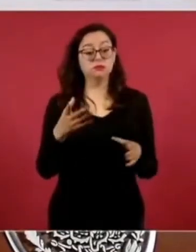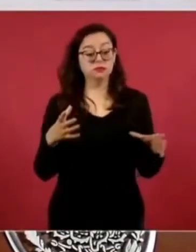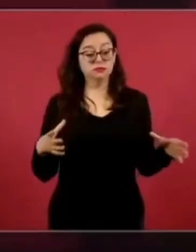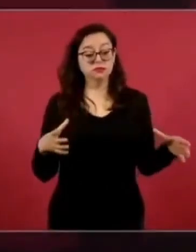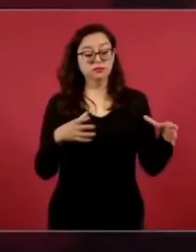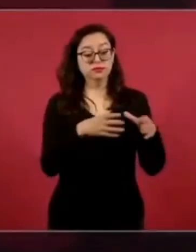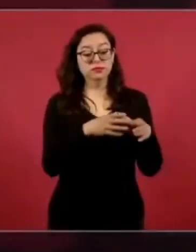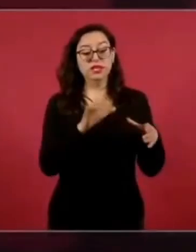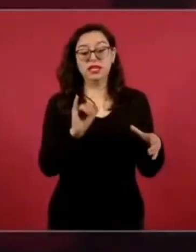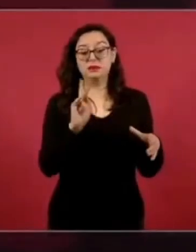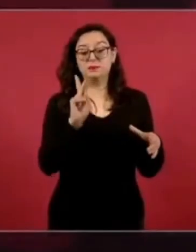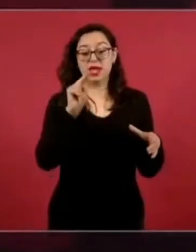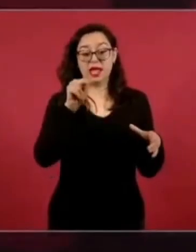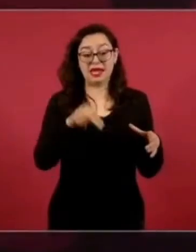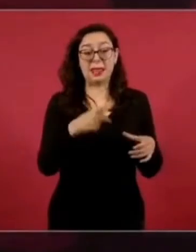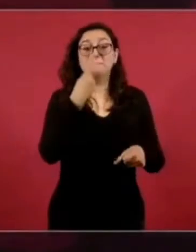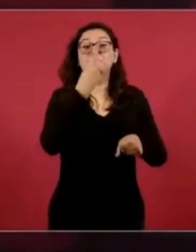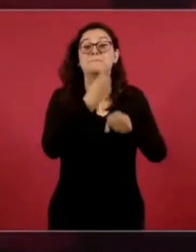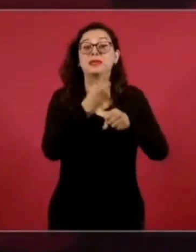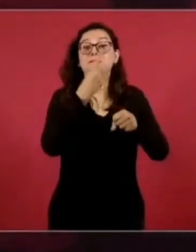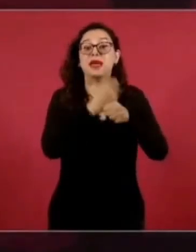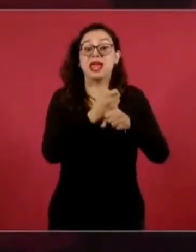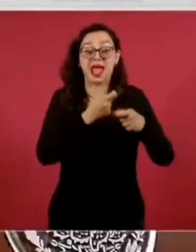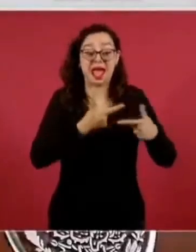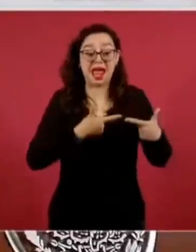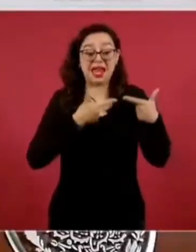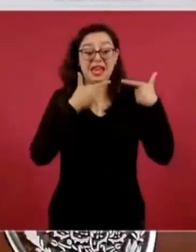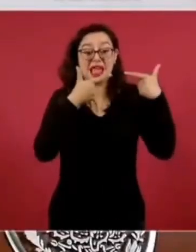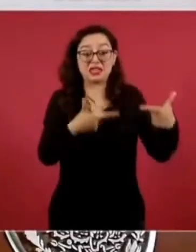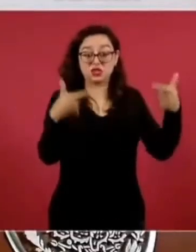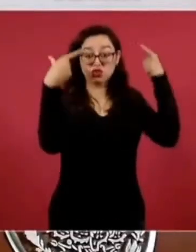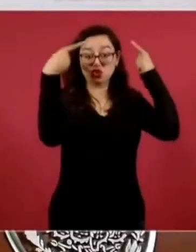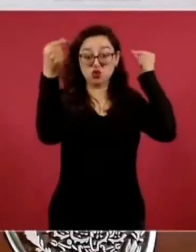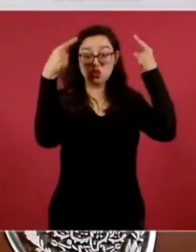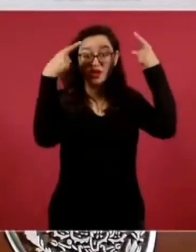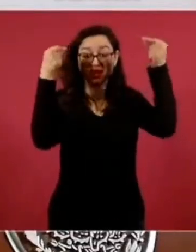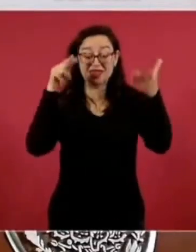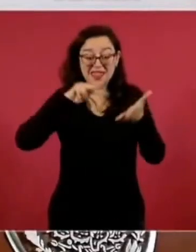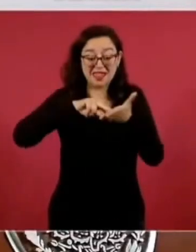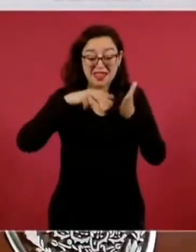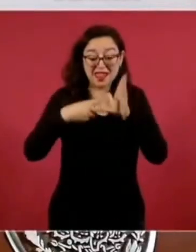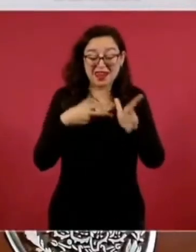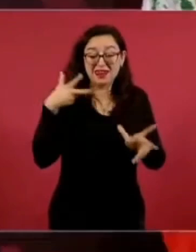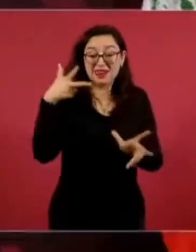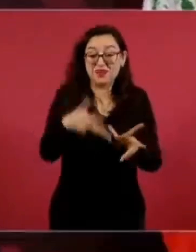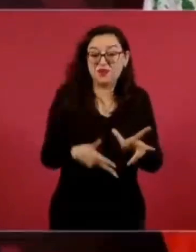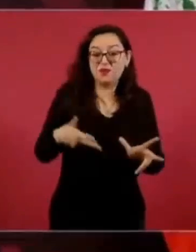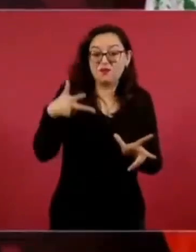de Ingenieros Ferroviarios, que es algo extraordinario que se creó,